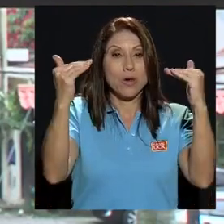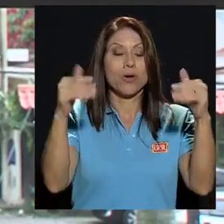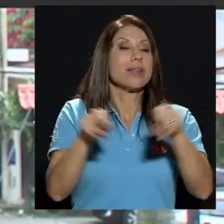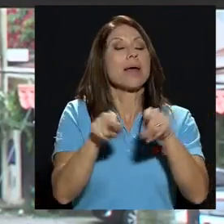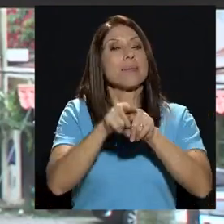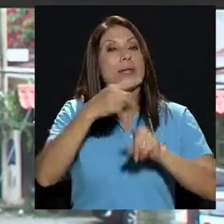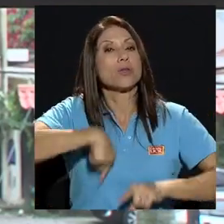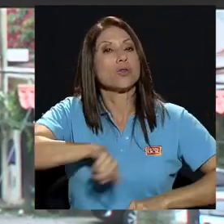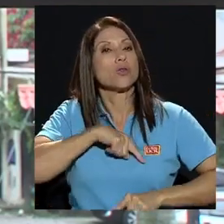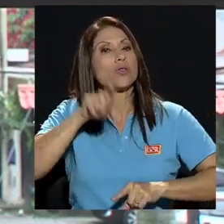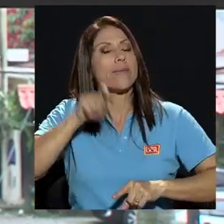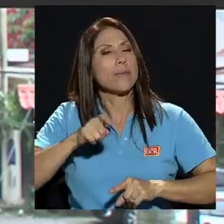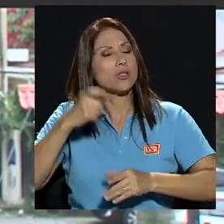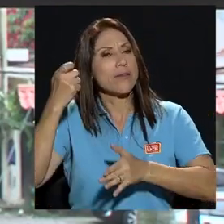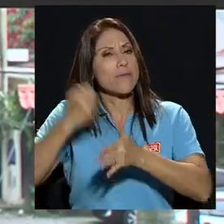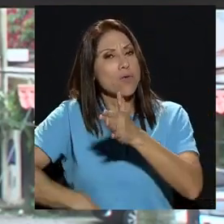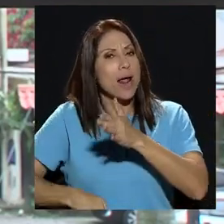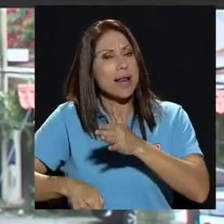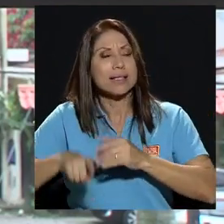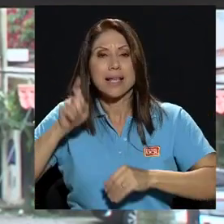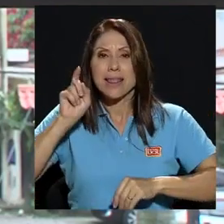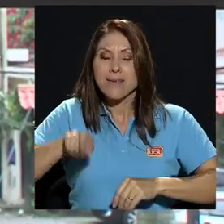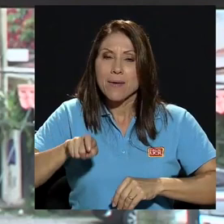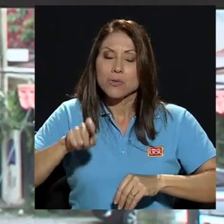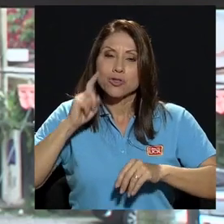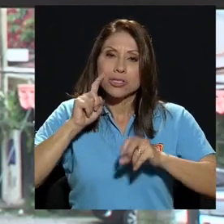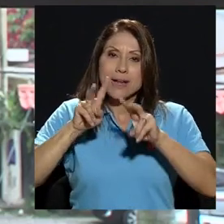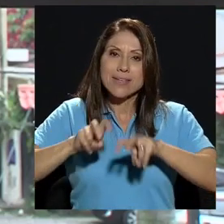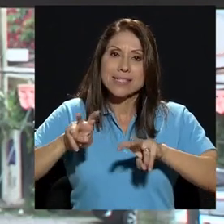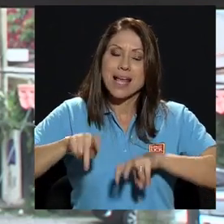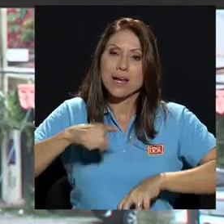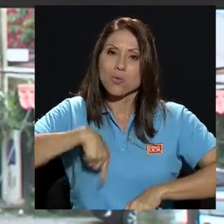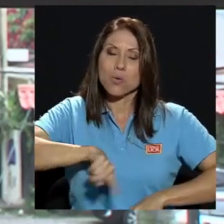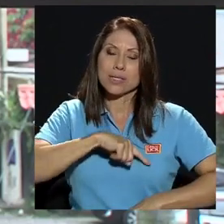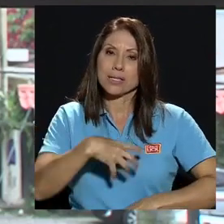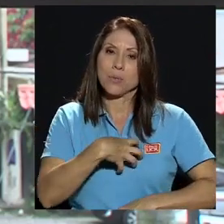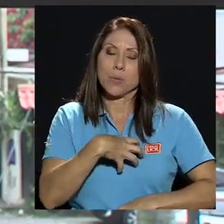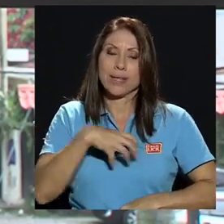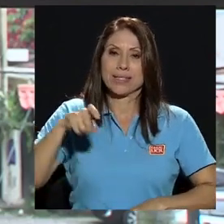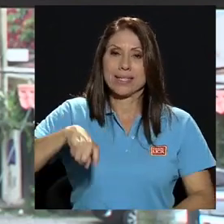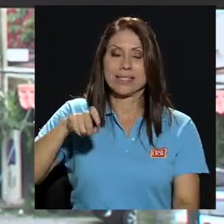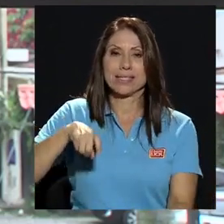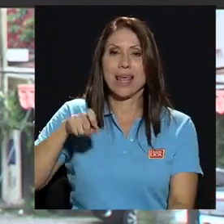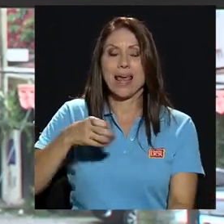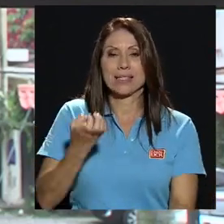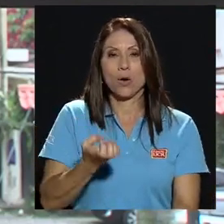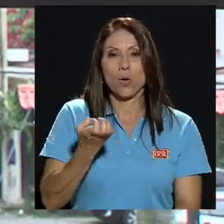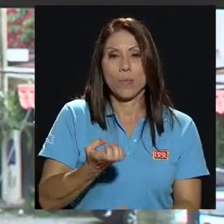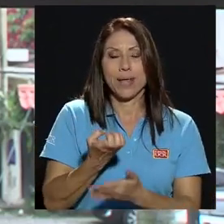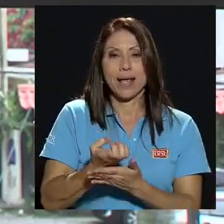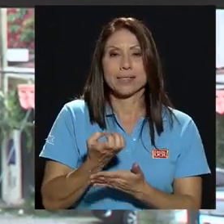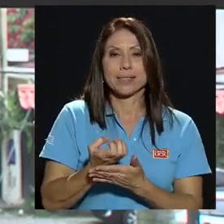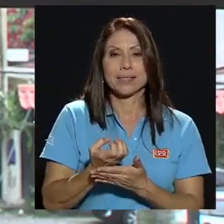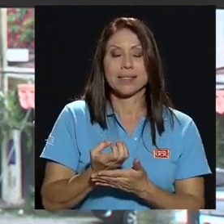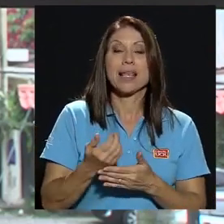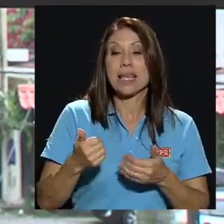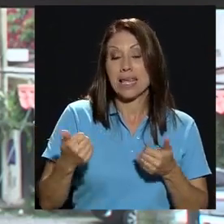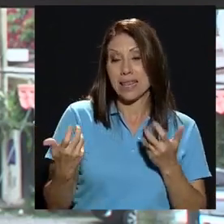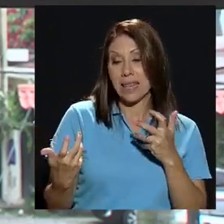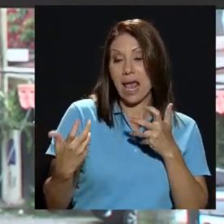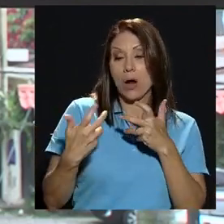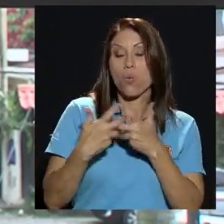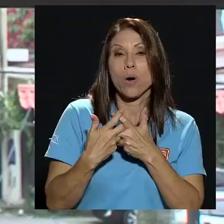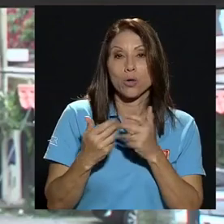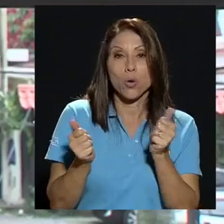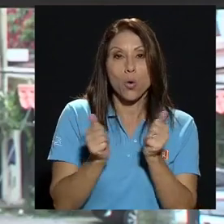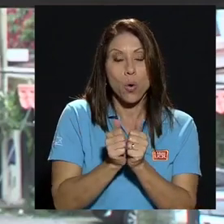frugales debemos de revisar nuestras propias necesidades económicas y a partir de ellas de acuerdo con